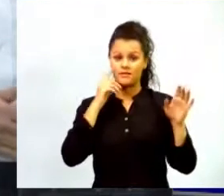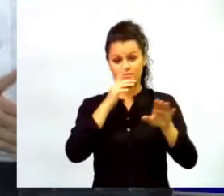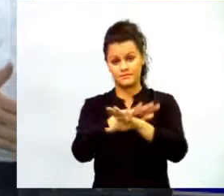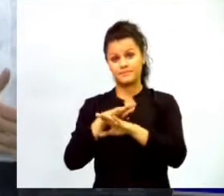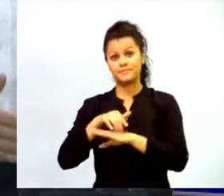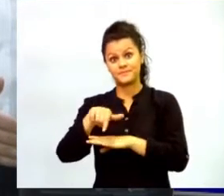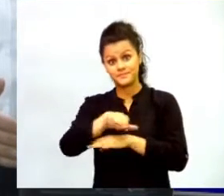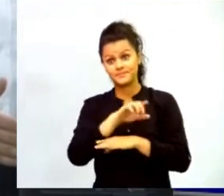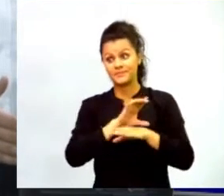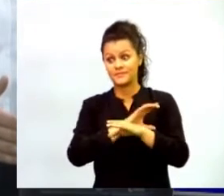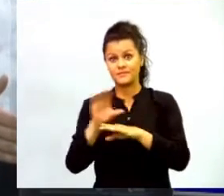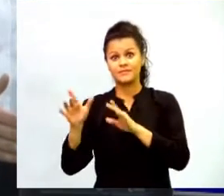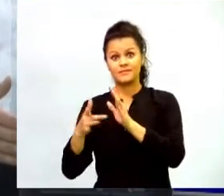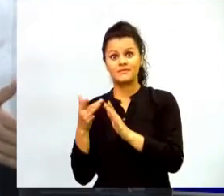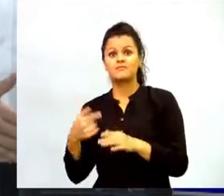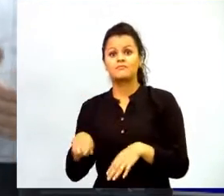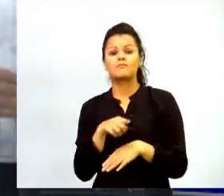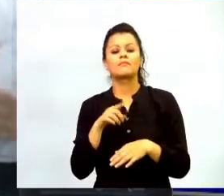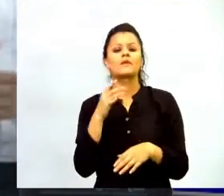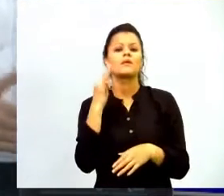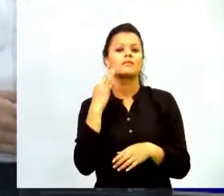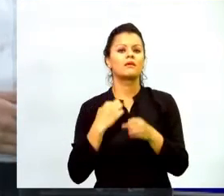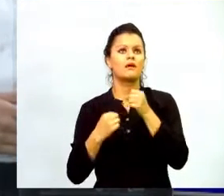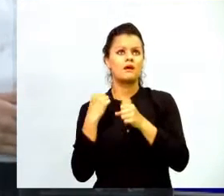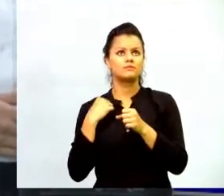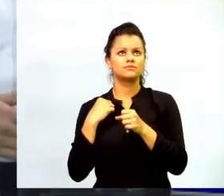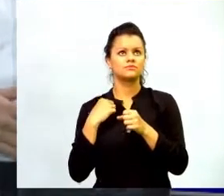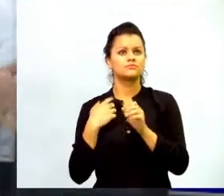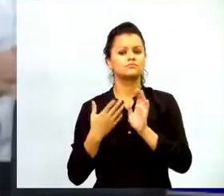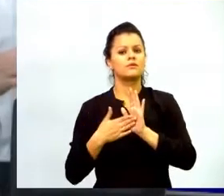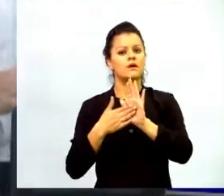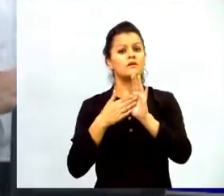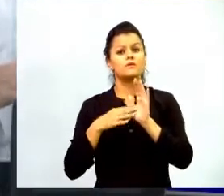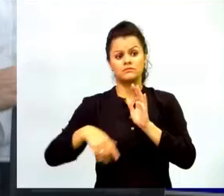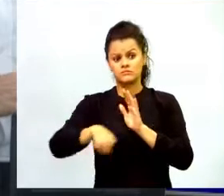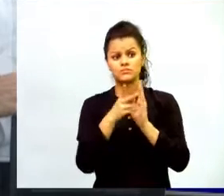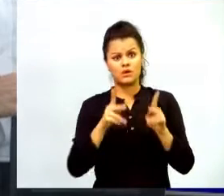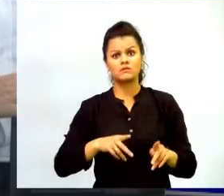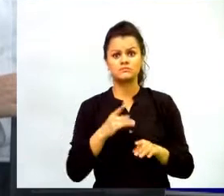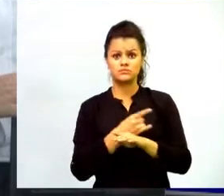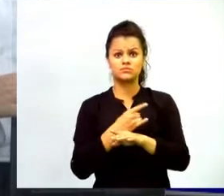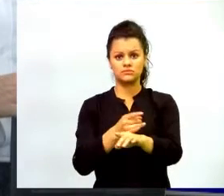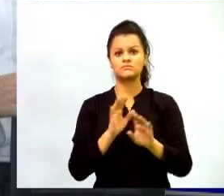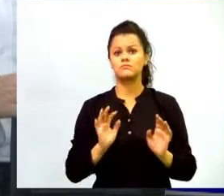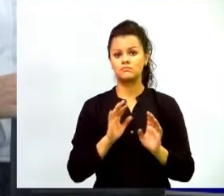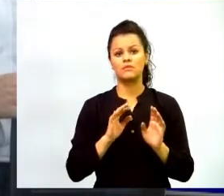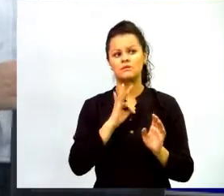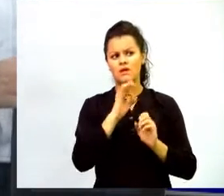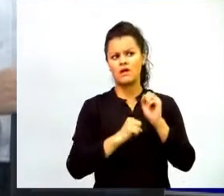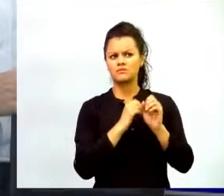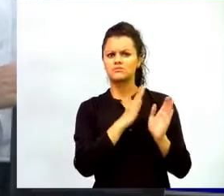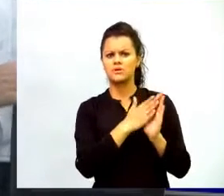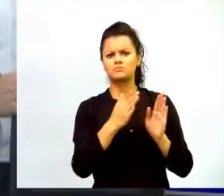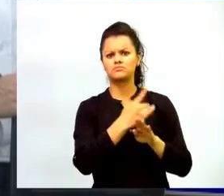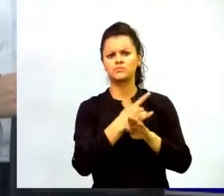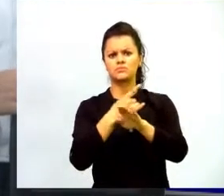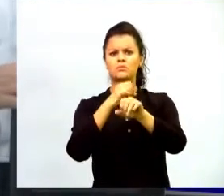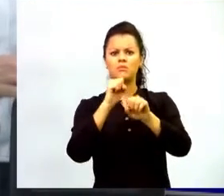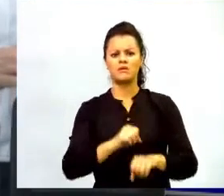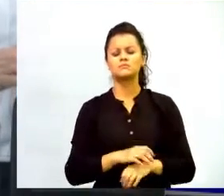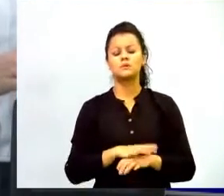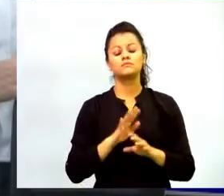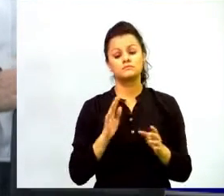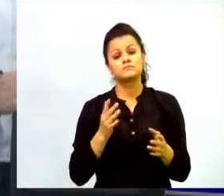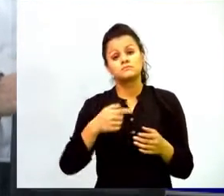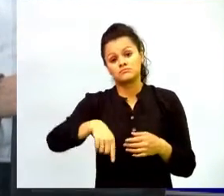equipos vienen con tres años de garantía que son para que los usen los estudiantes y que vienen todos los contenidos precargados así que promoviendo